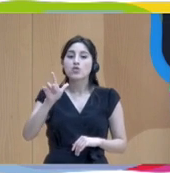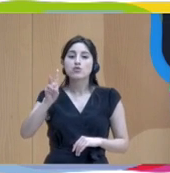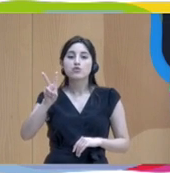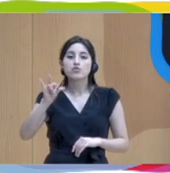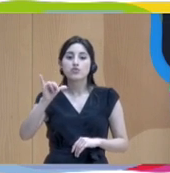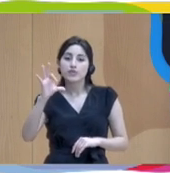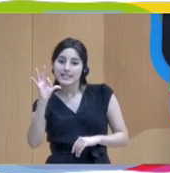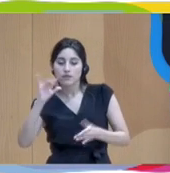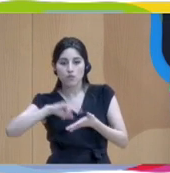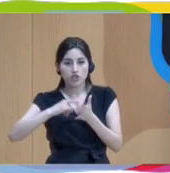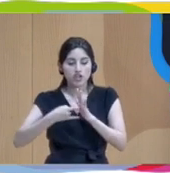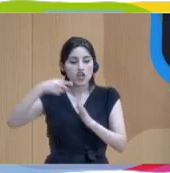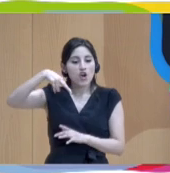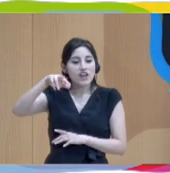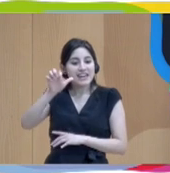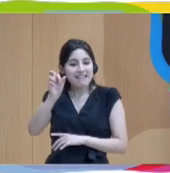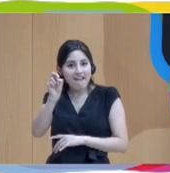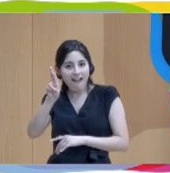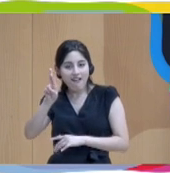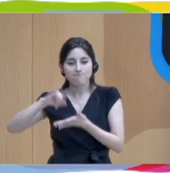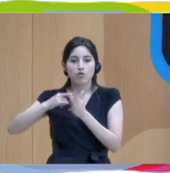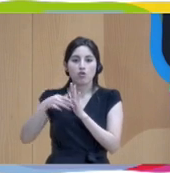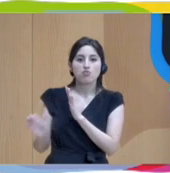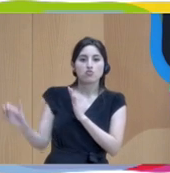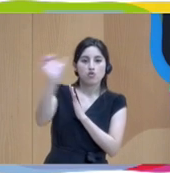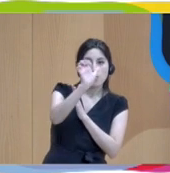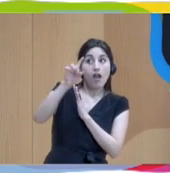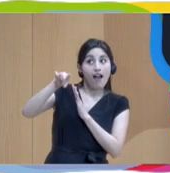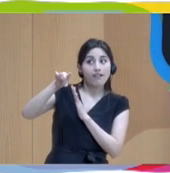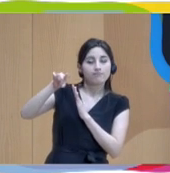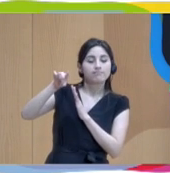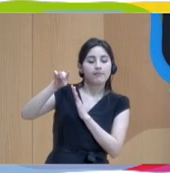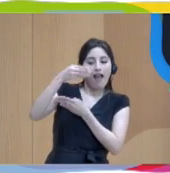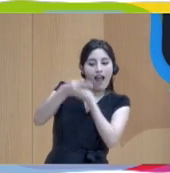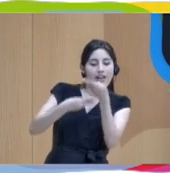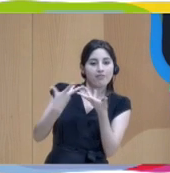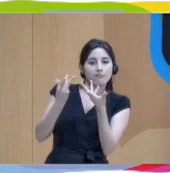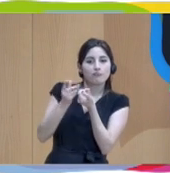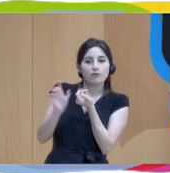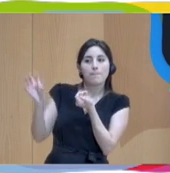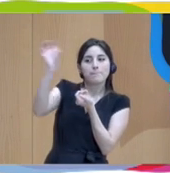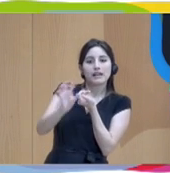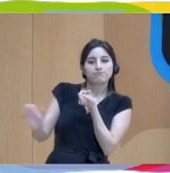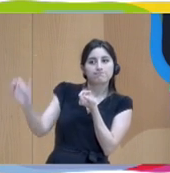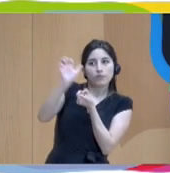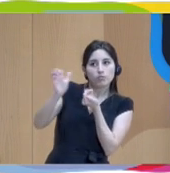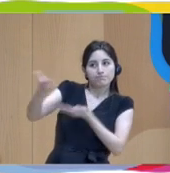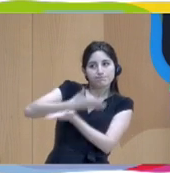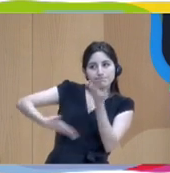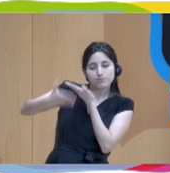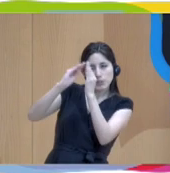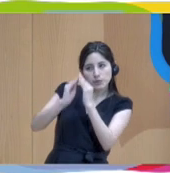NEAR, que es un proyecto europeo que lo estamos haciendo también con otros países europeos y que nos va a permitir también